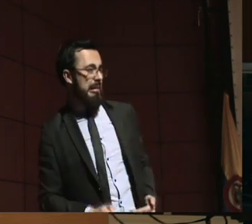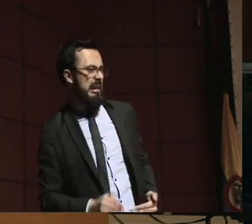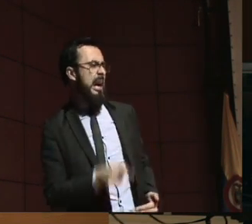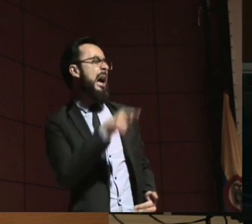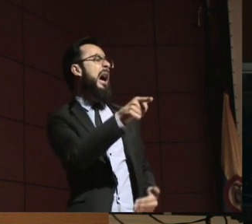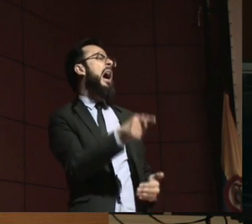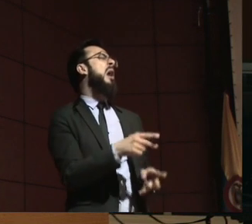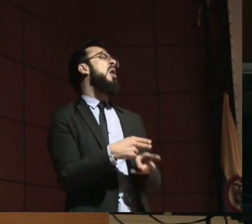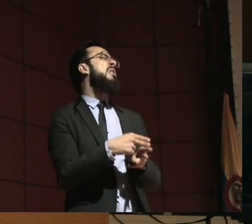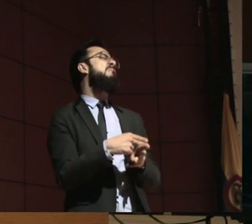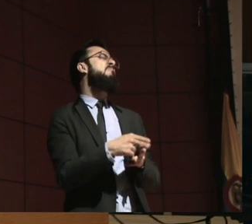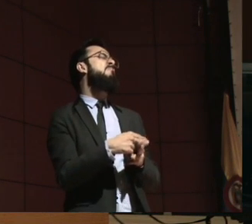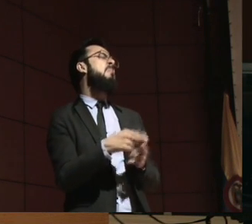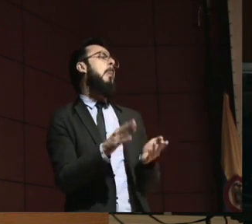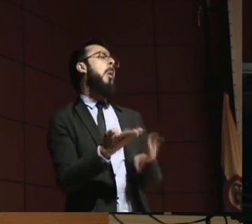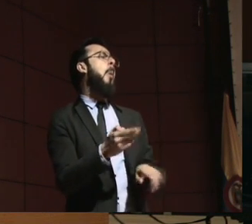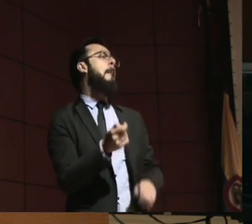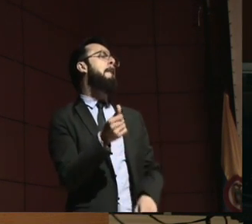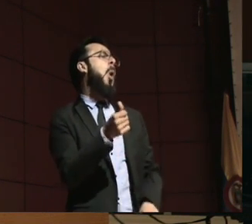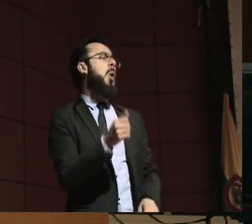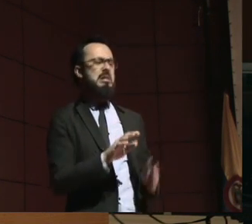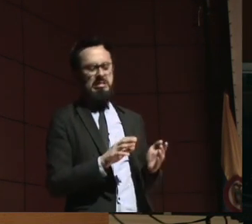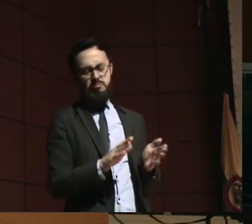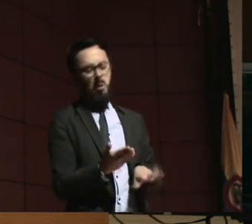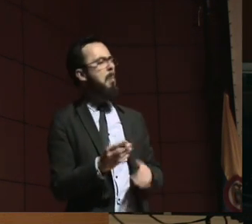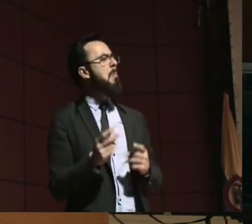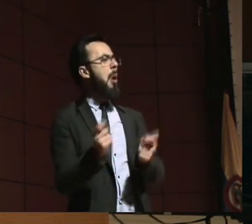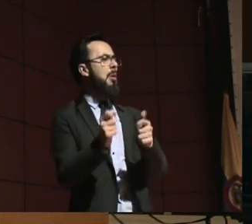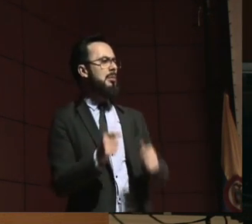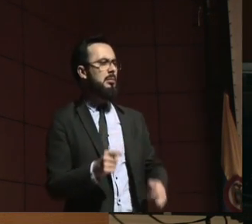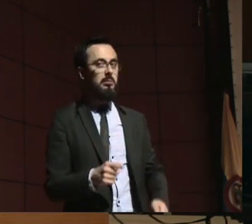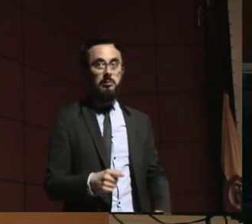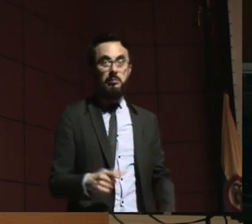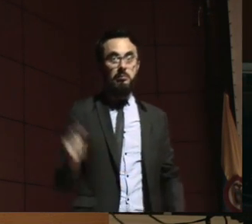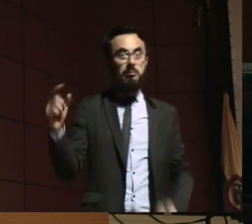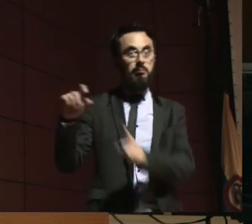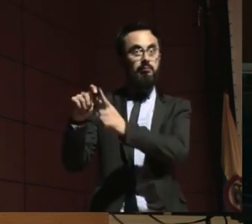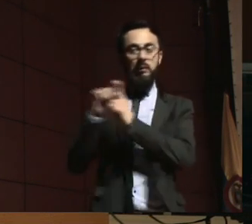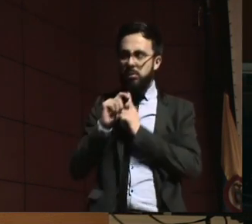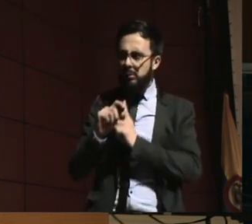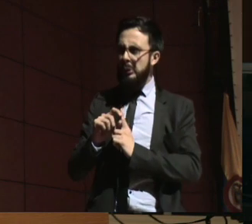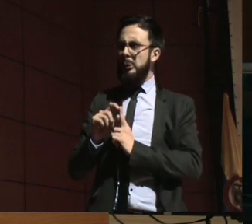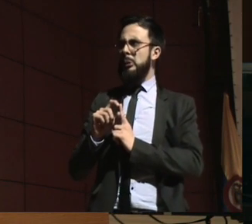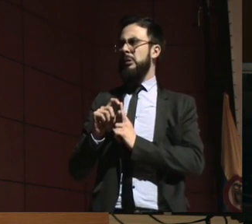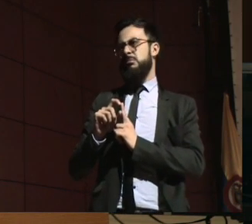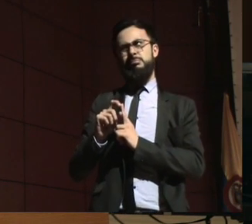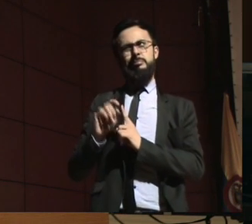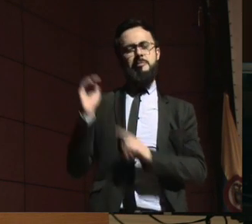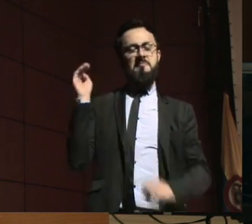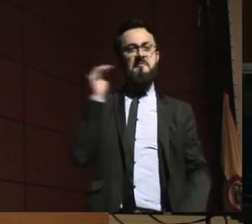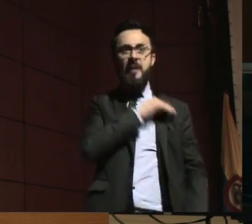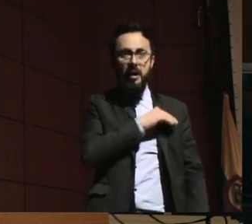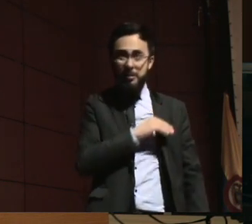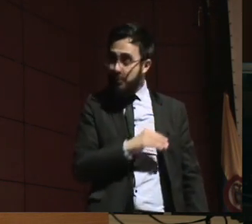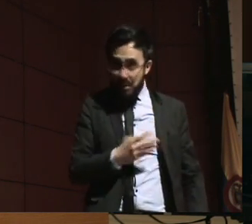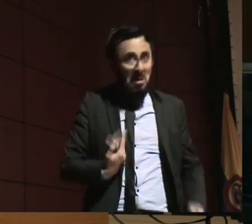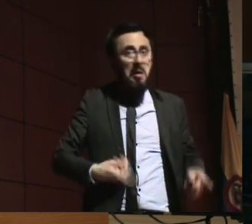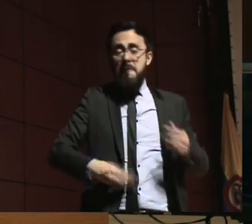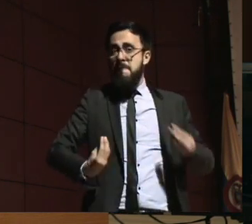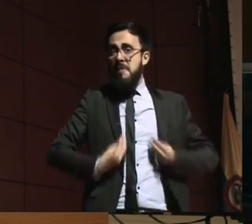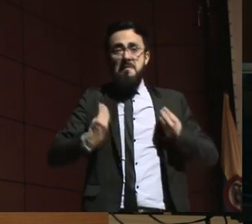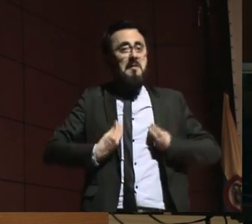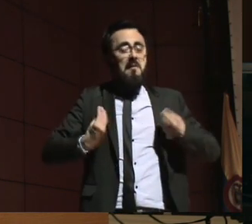Y resulta que no hay tal. Ellos sobreviven y siguen su camino. Y hoy tenemos que saber cómo construir